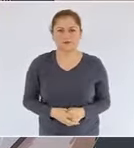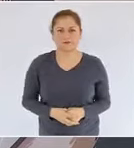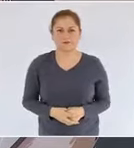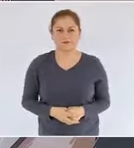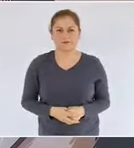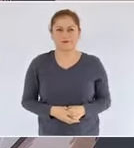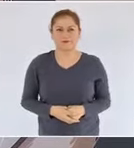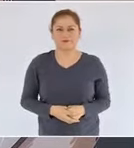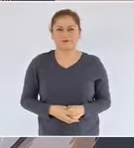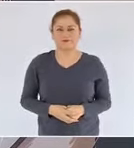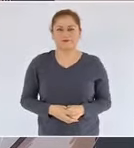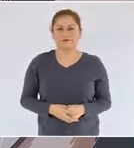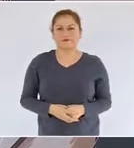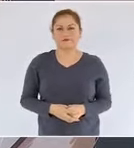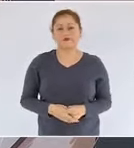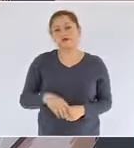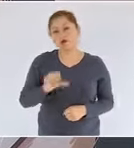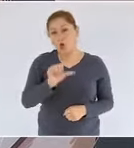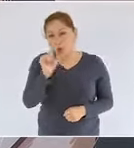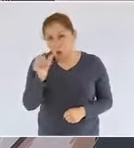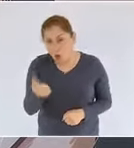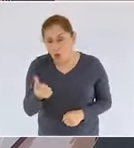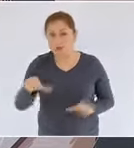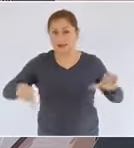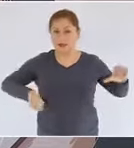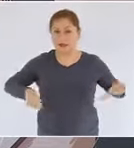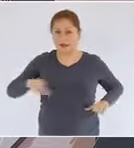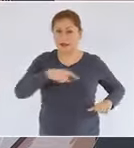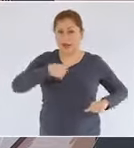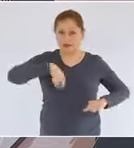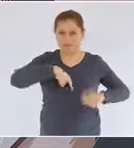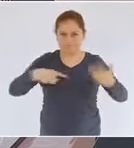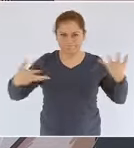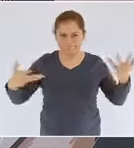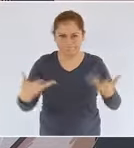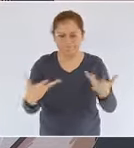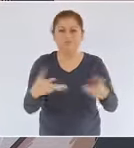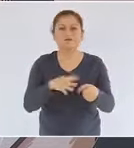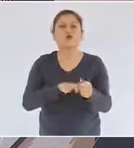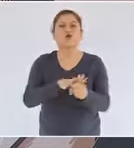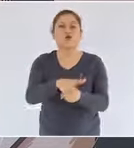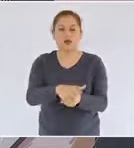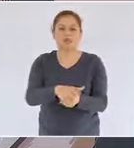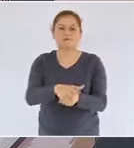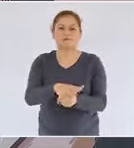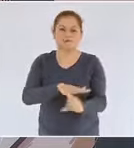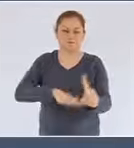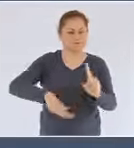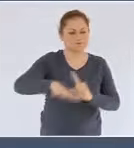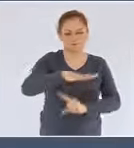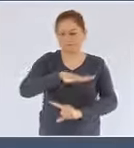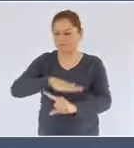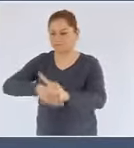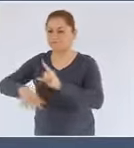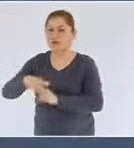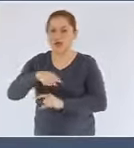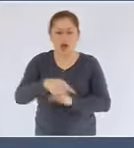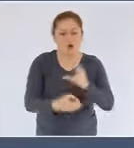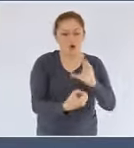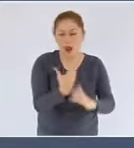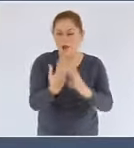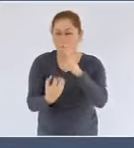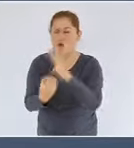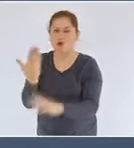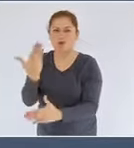Otra de las acciones relevantes que hemos implementado fue el desarrollo de campos nuevos. Esta